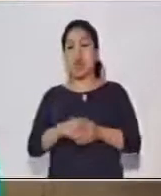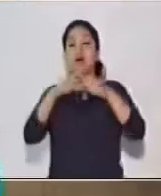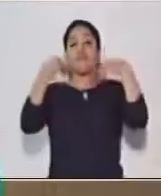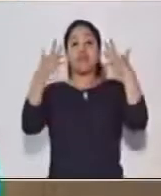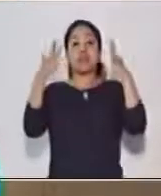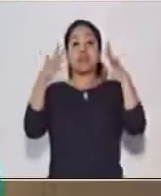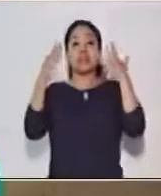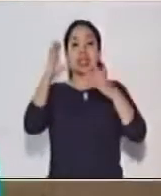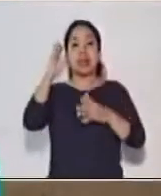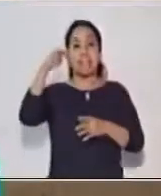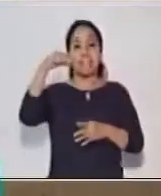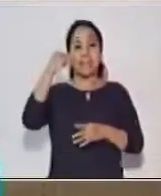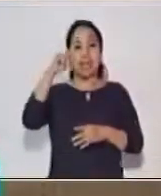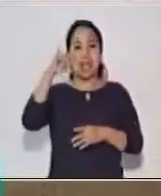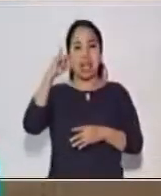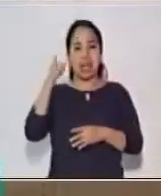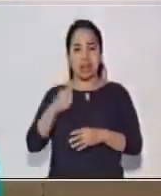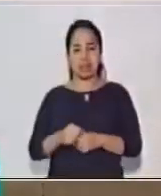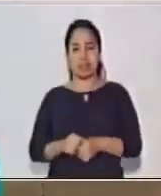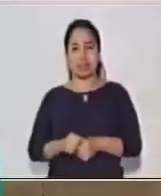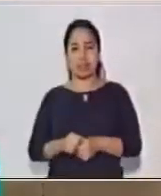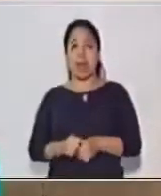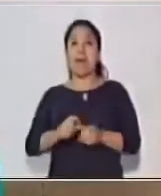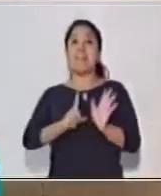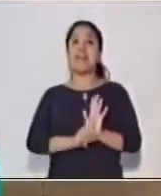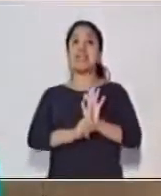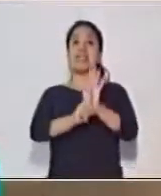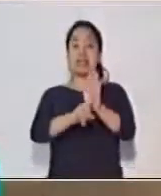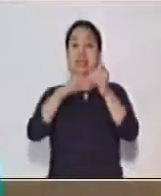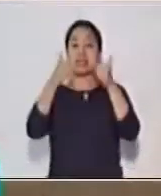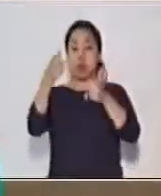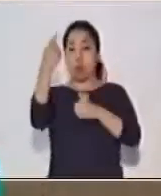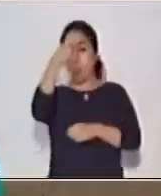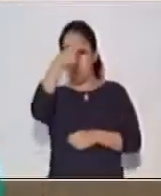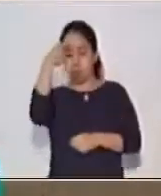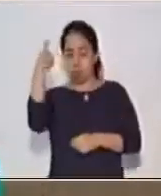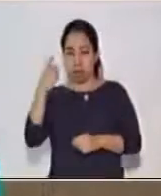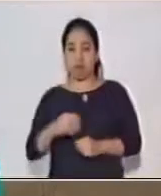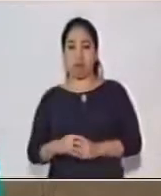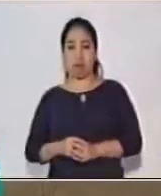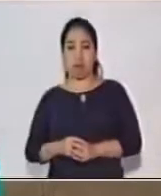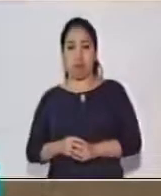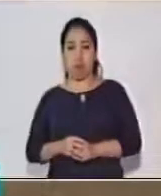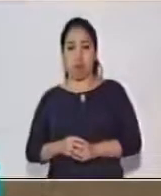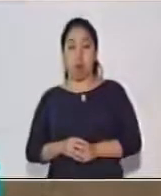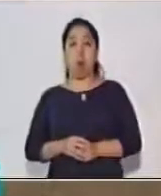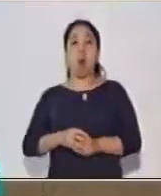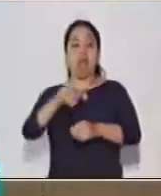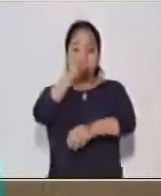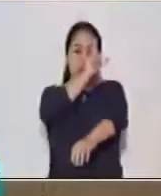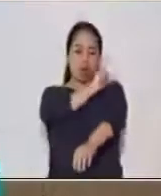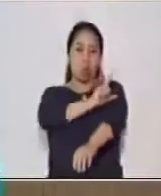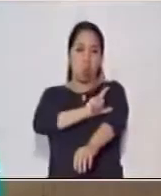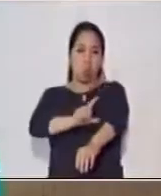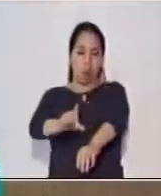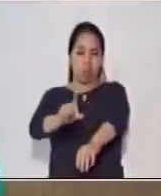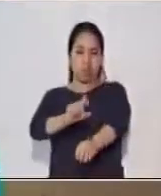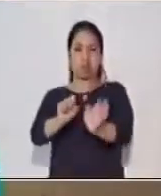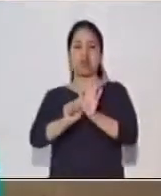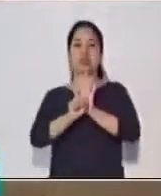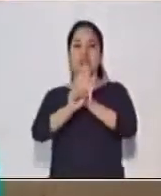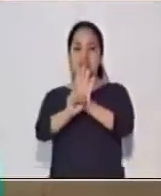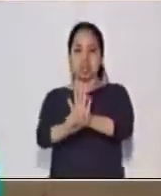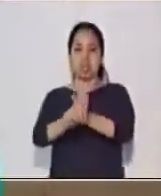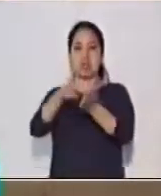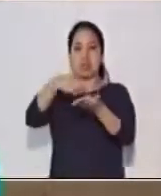¡Felicitaciones, Emilia! Presentaste un buen trabajo. El cuento sobre los símbolos